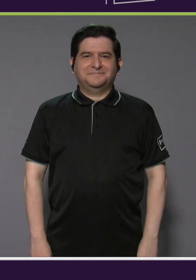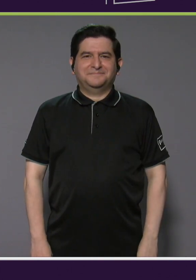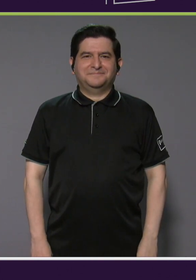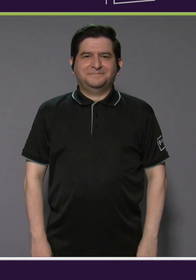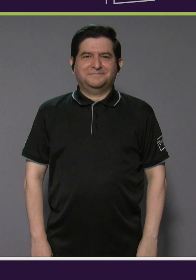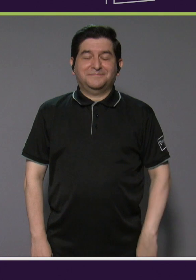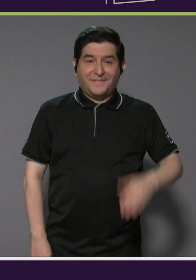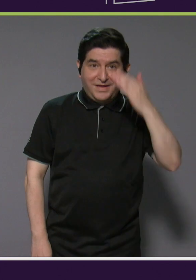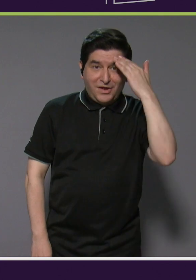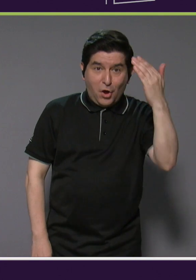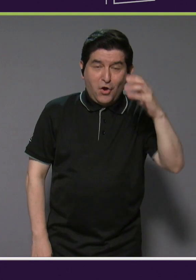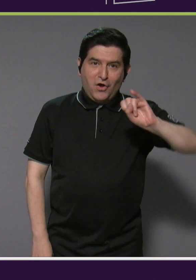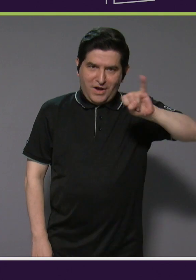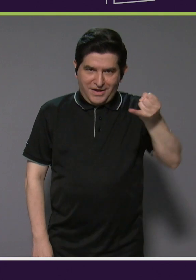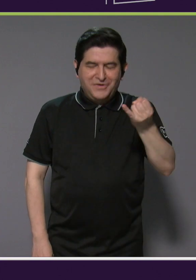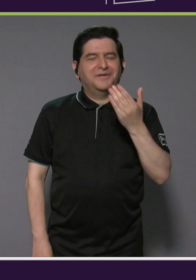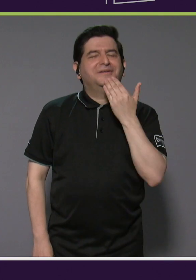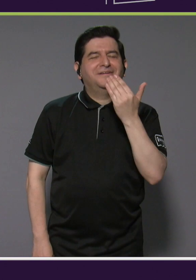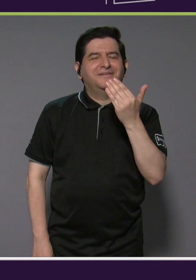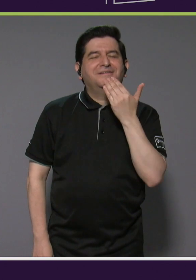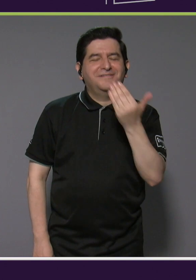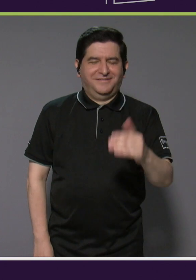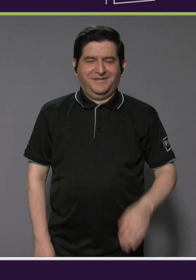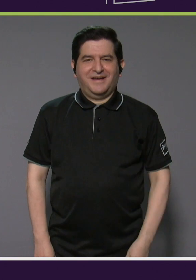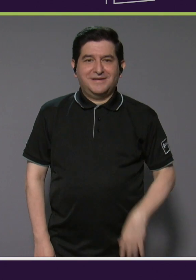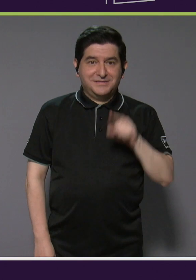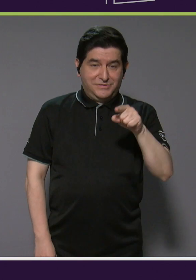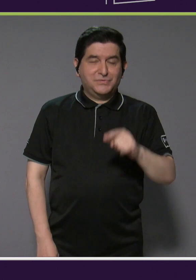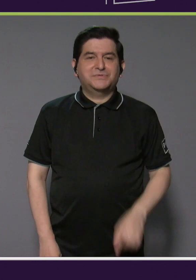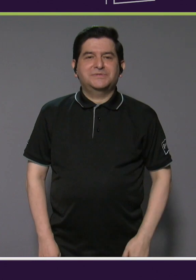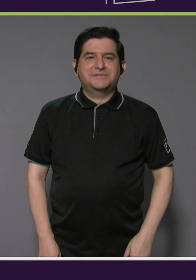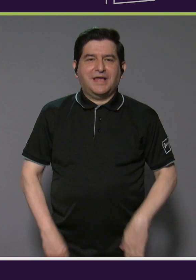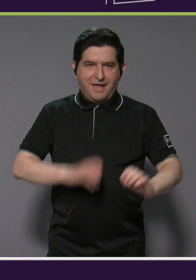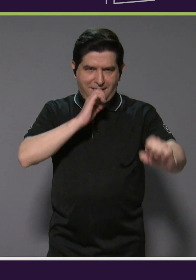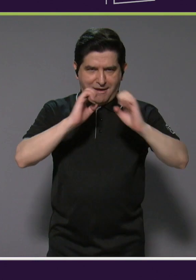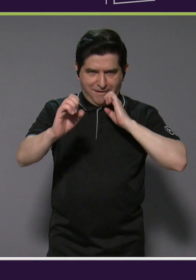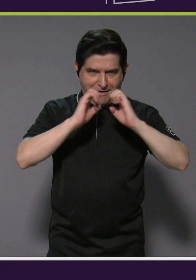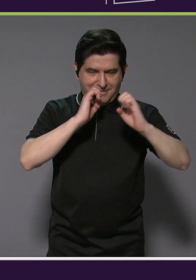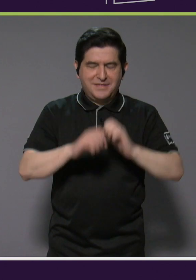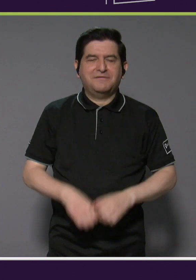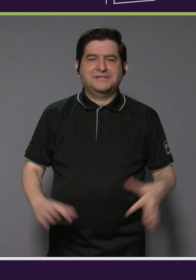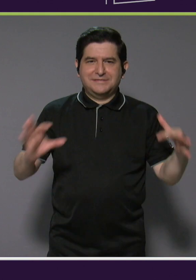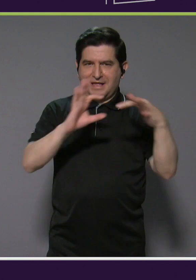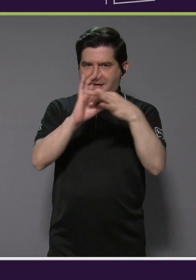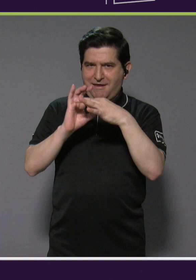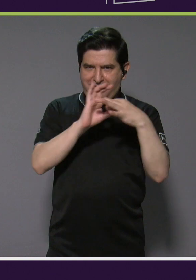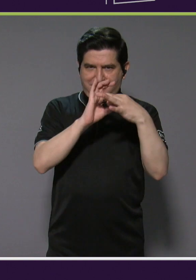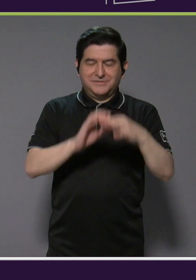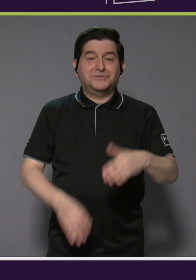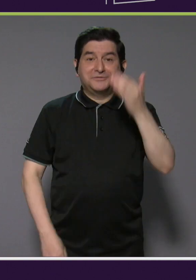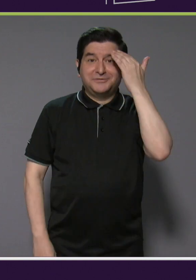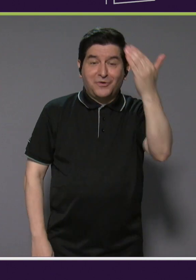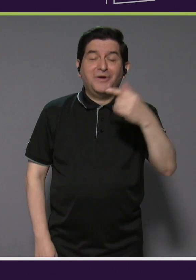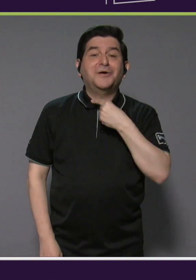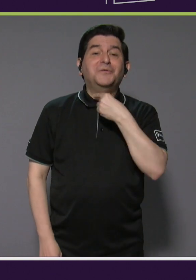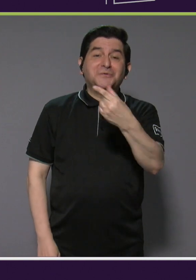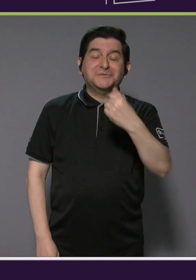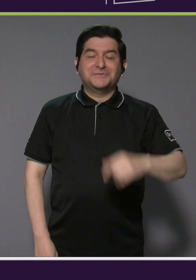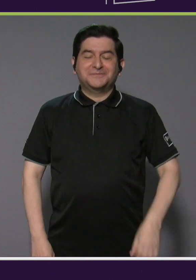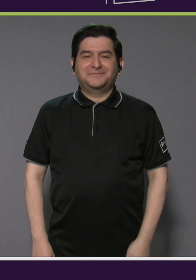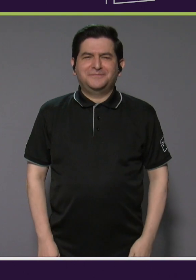Hola Johnny, gracias por darnos esta entrevista para Néstor. Hola, mucho gusto.